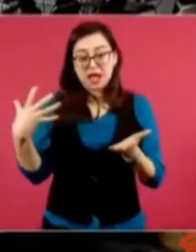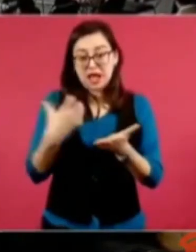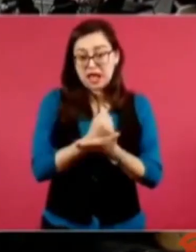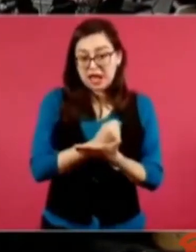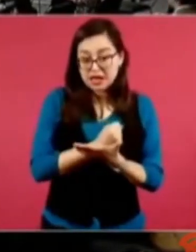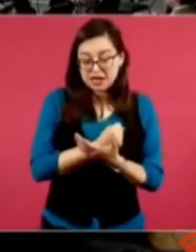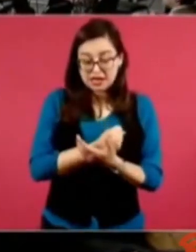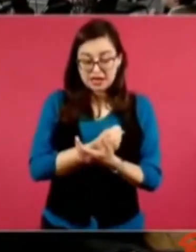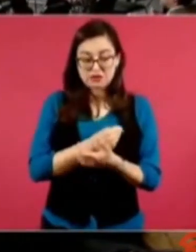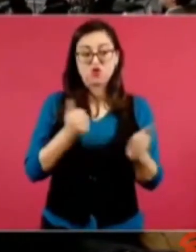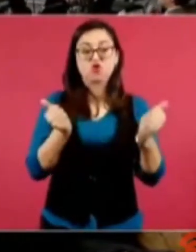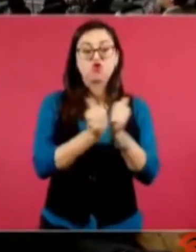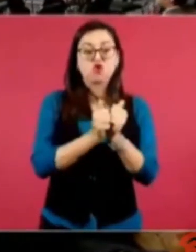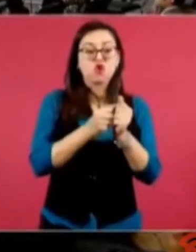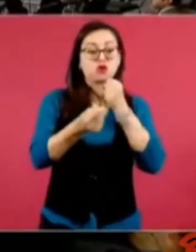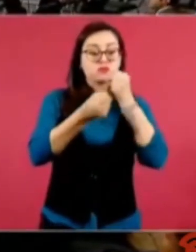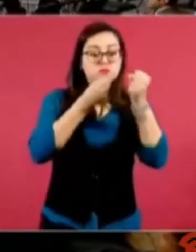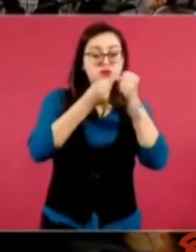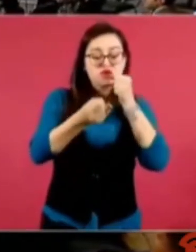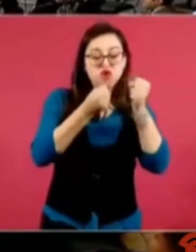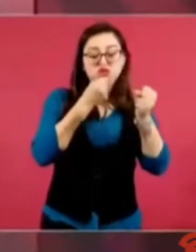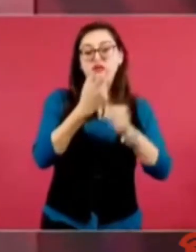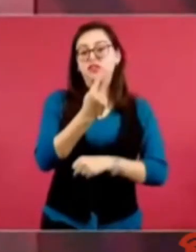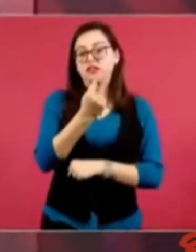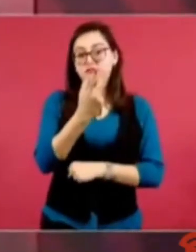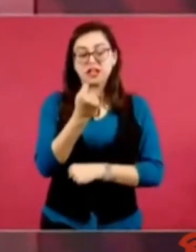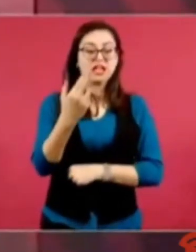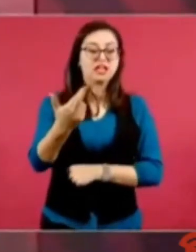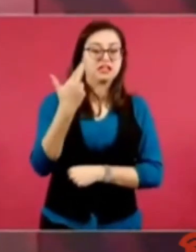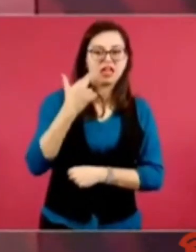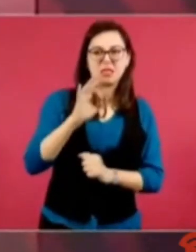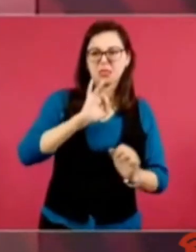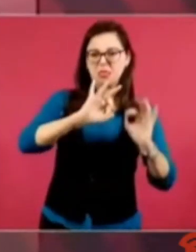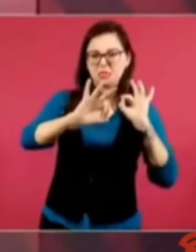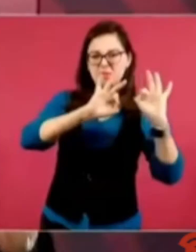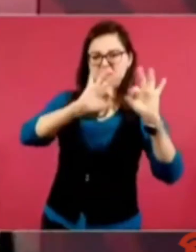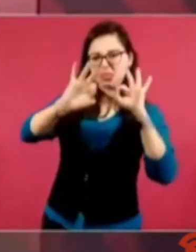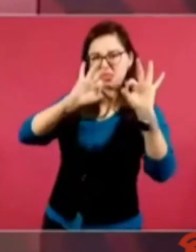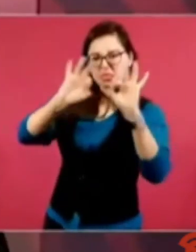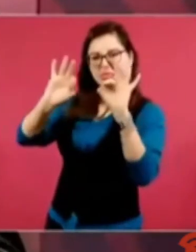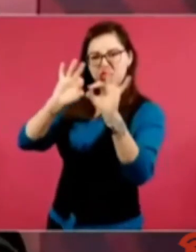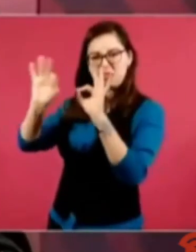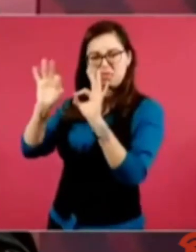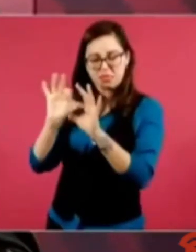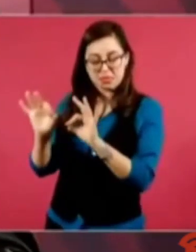medios de manipulación, sino porque